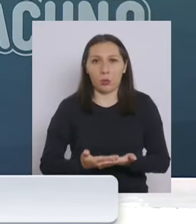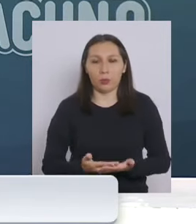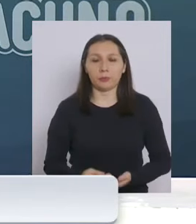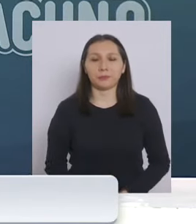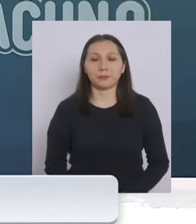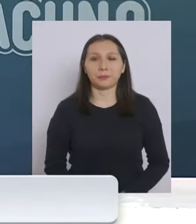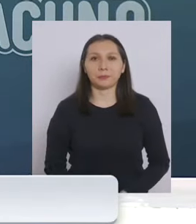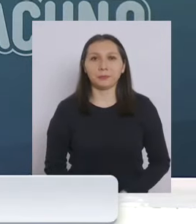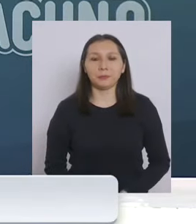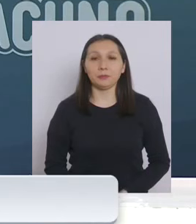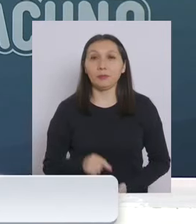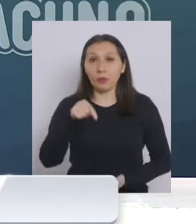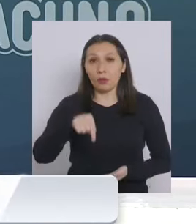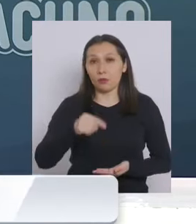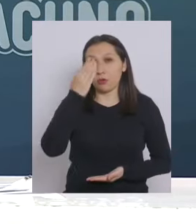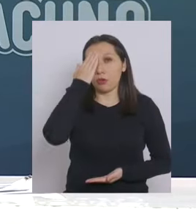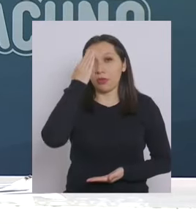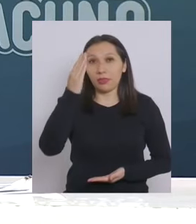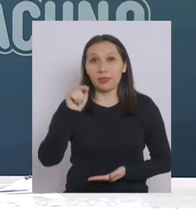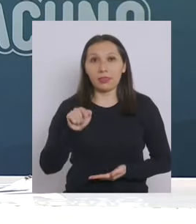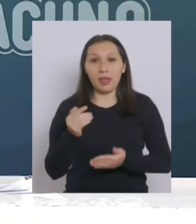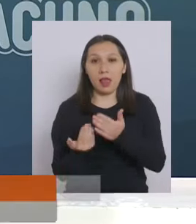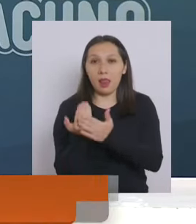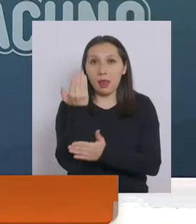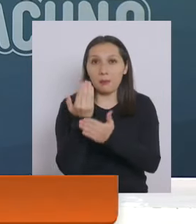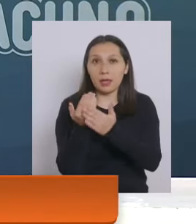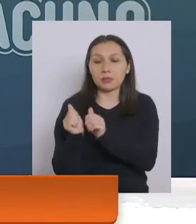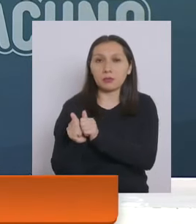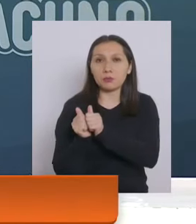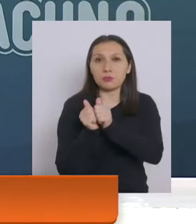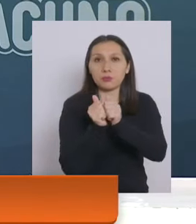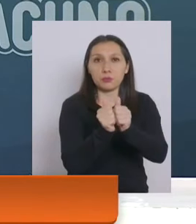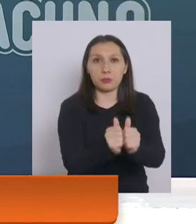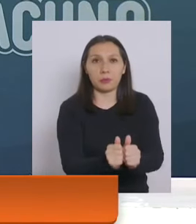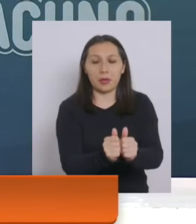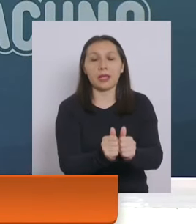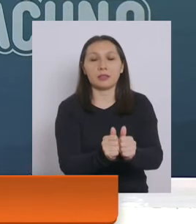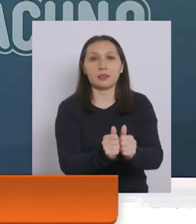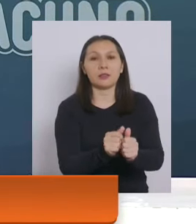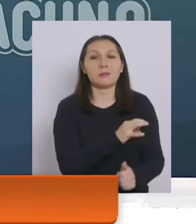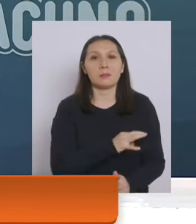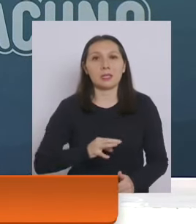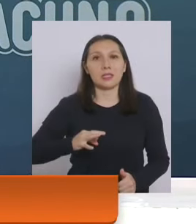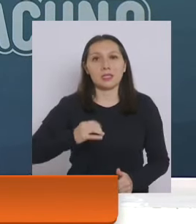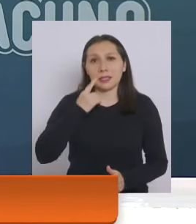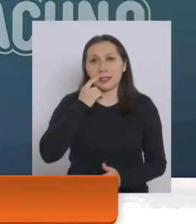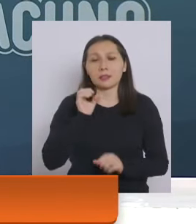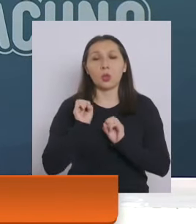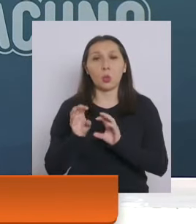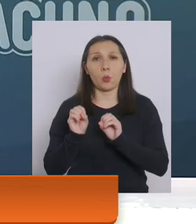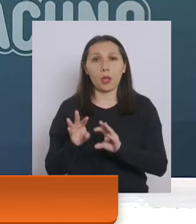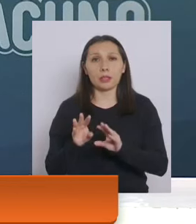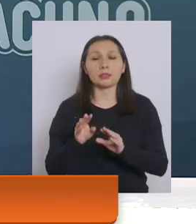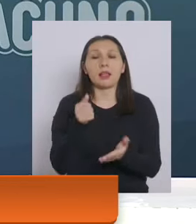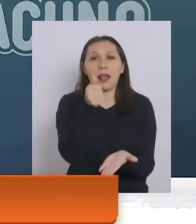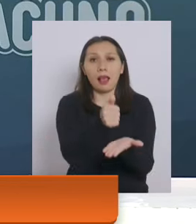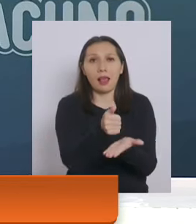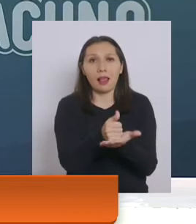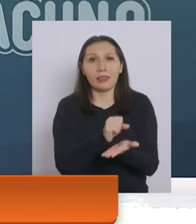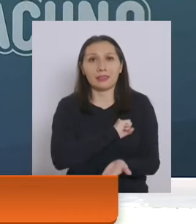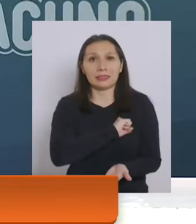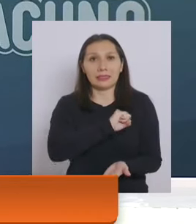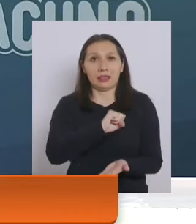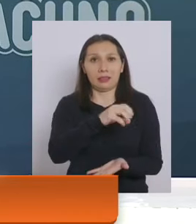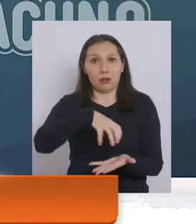hoy día en la mañana acompañamos al Ministro de Educación y al Alcalde de